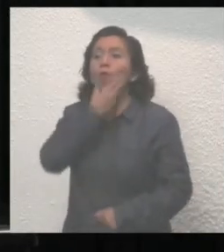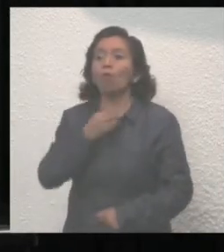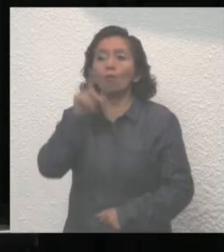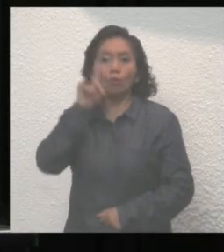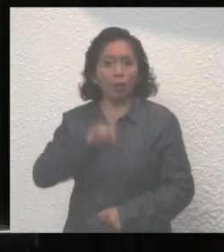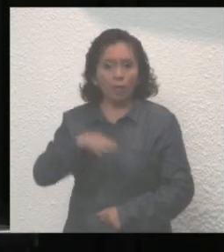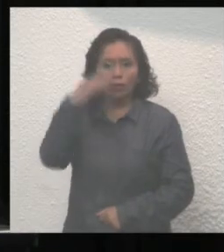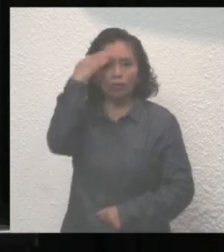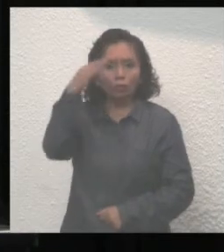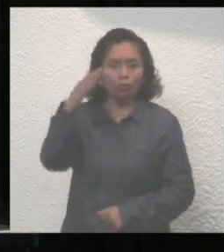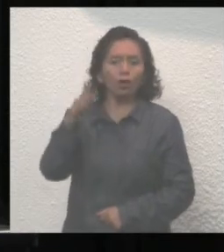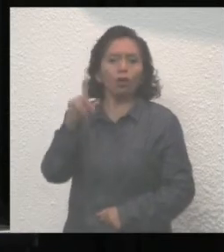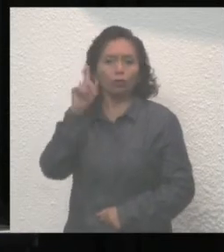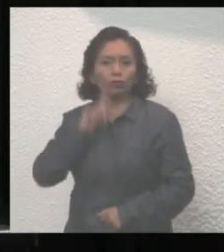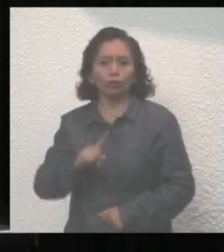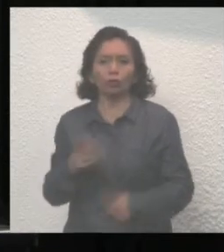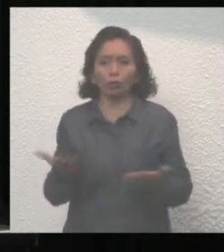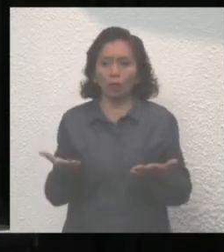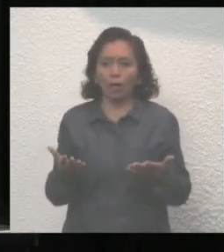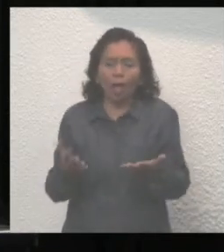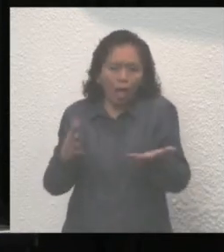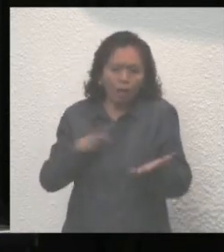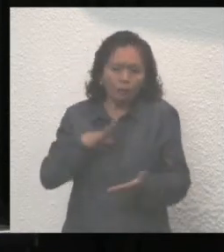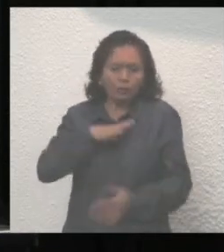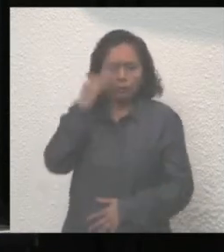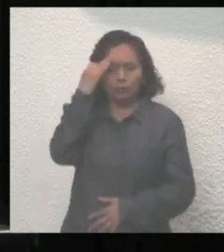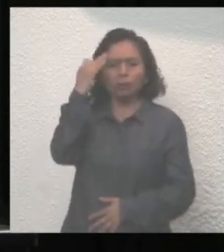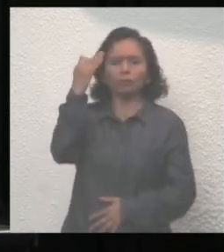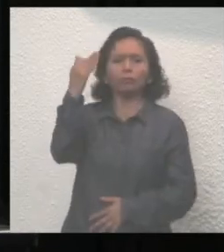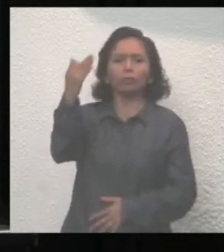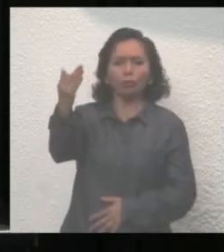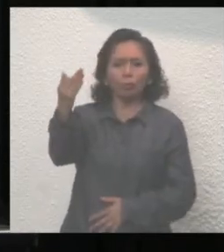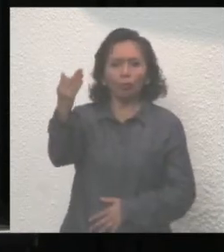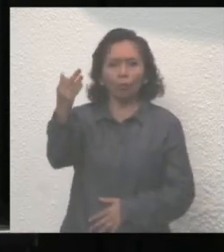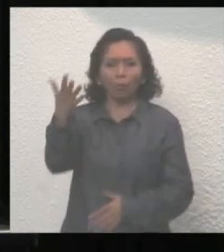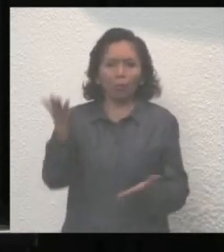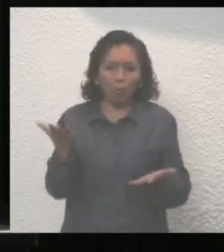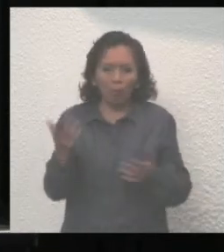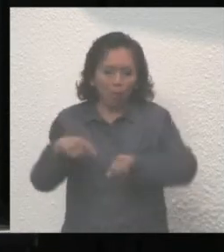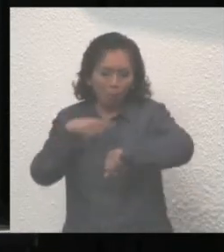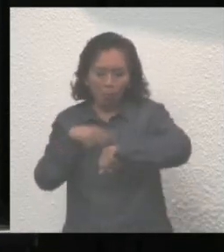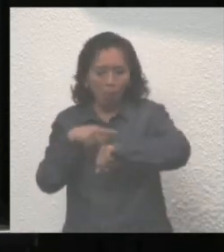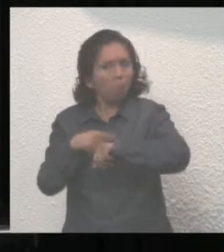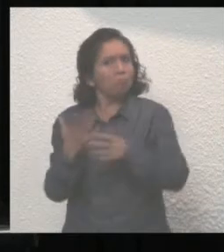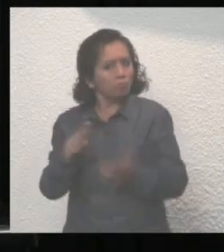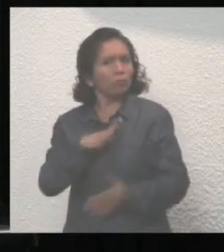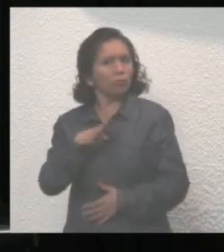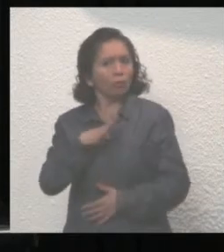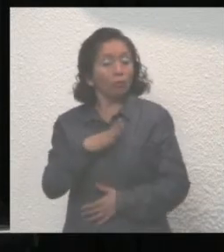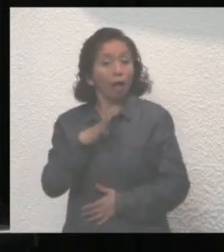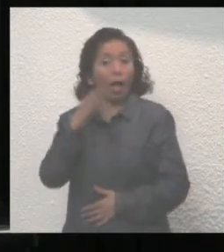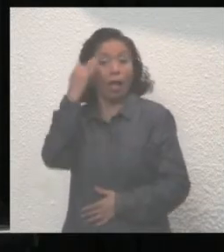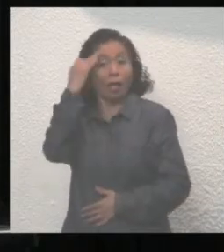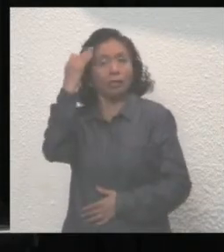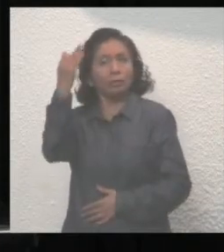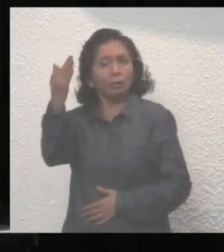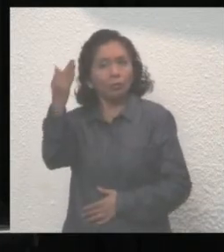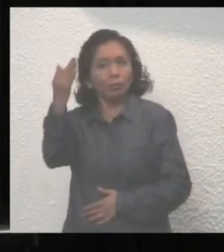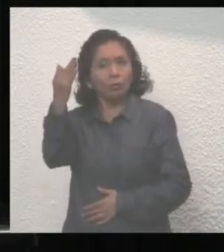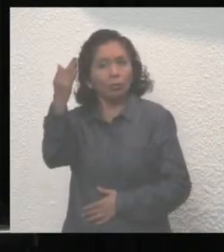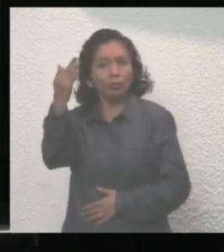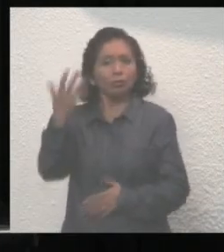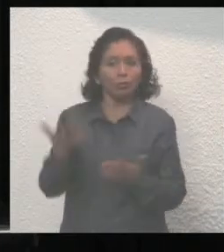todo tiene su tiempo y todo tiene su hora hay tiempo para plantar